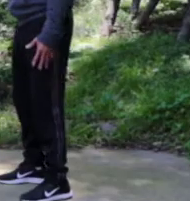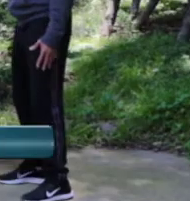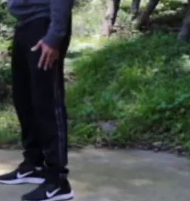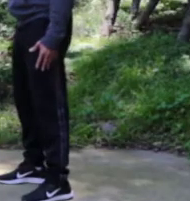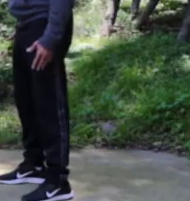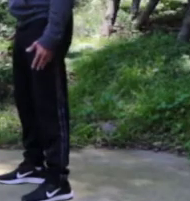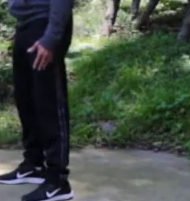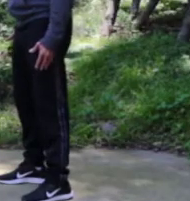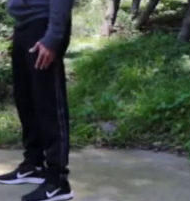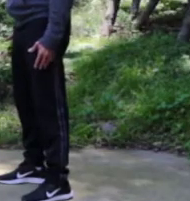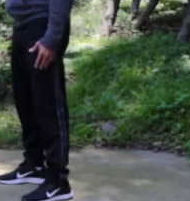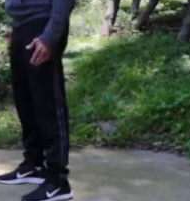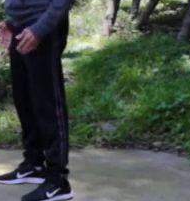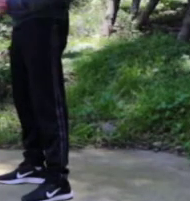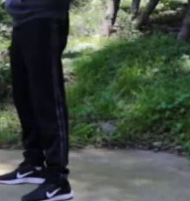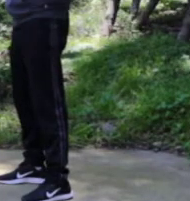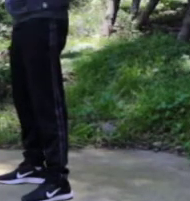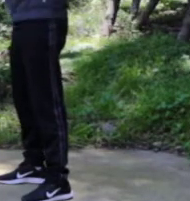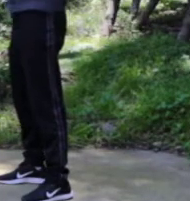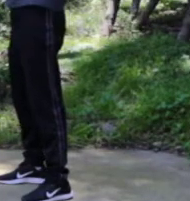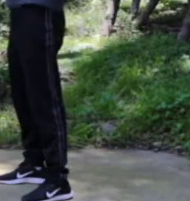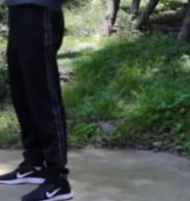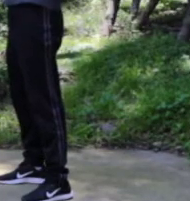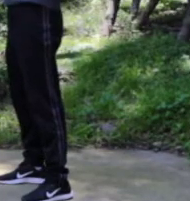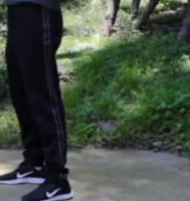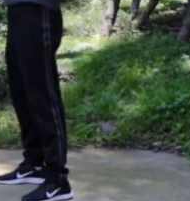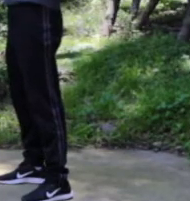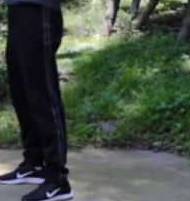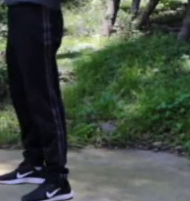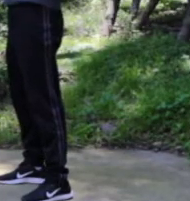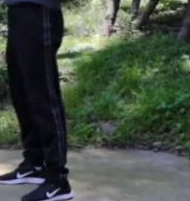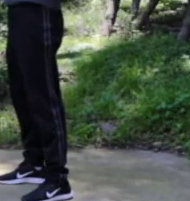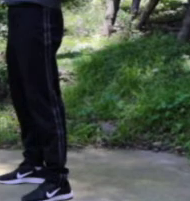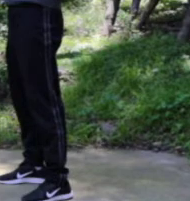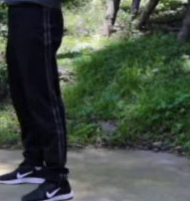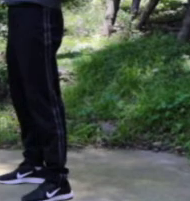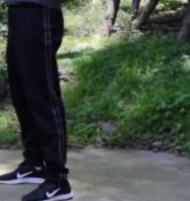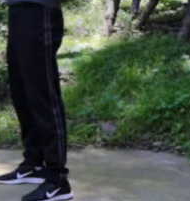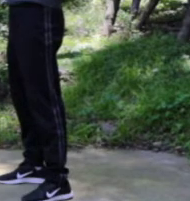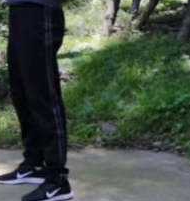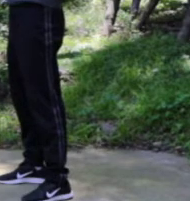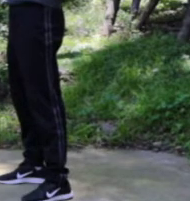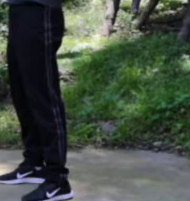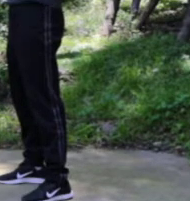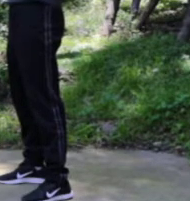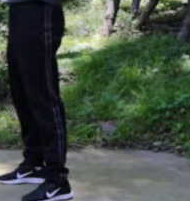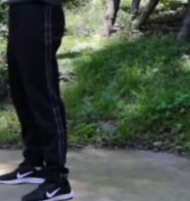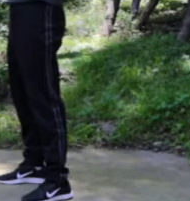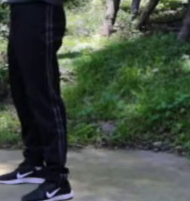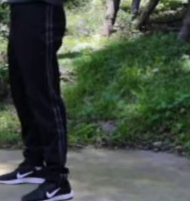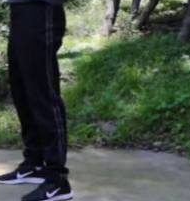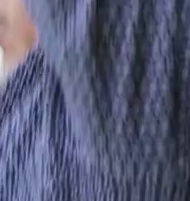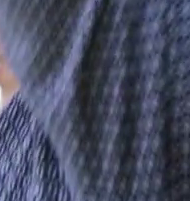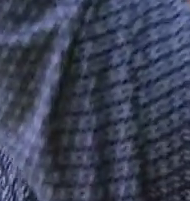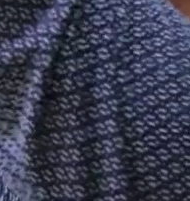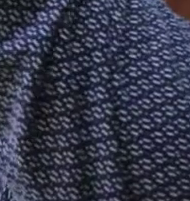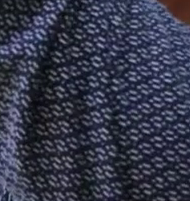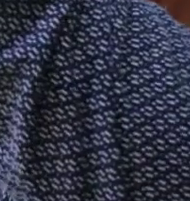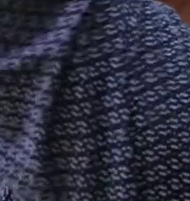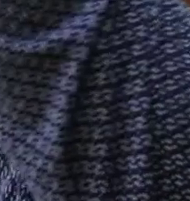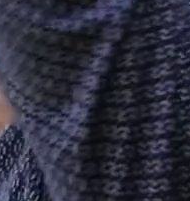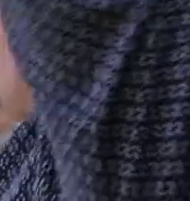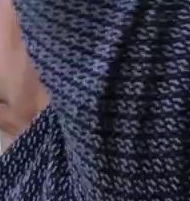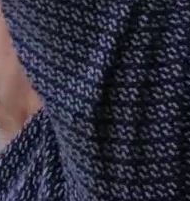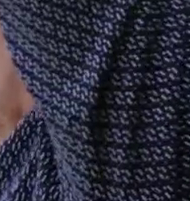parar derechos. Vamos a elevar los brazos, nos vamos a llevar las manos atrás de la nuca y vamos a hacer una extensión, como